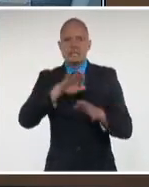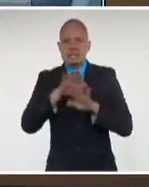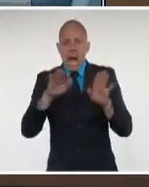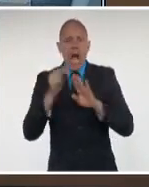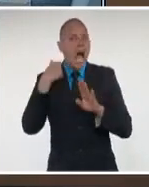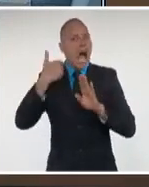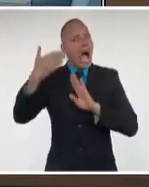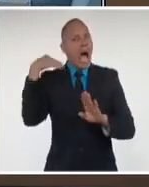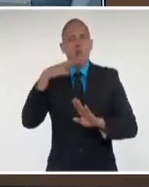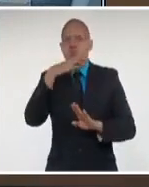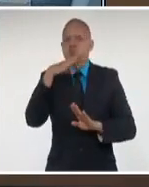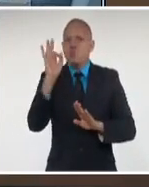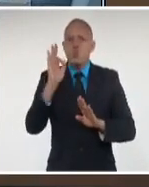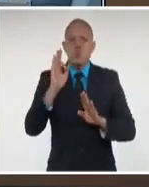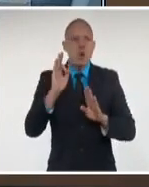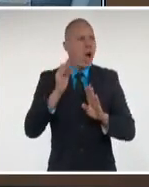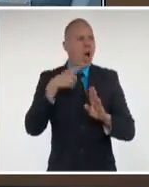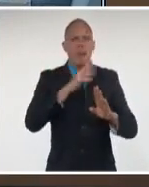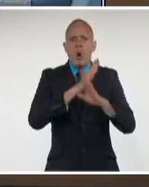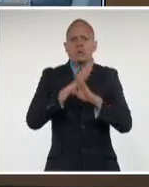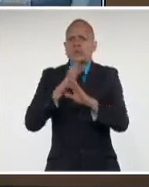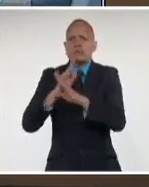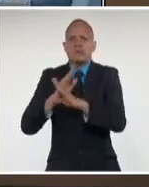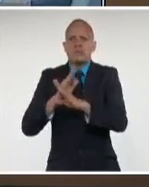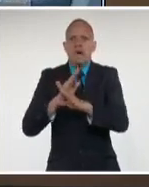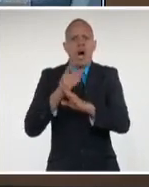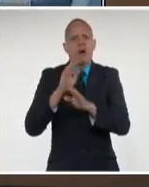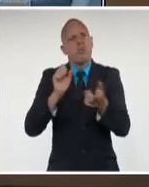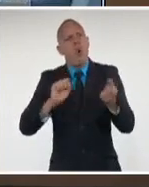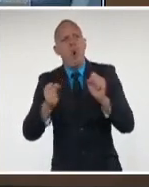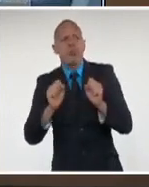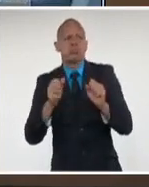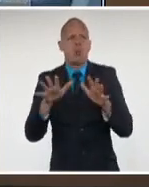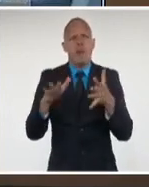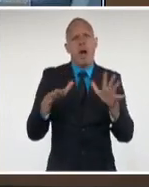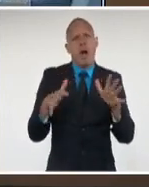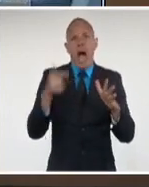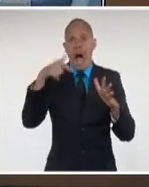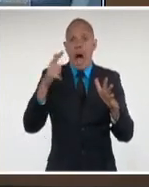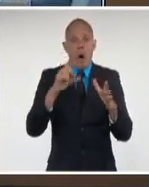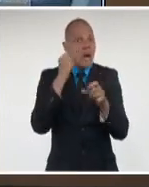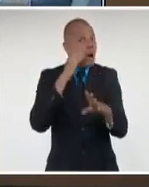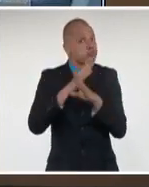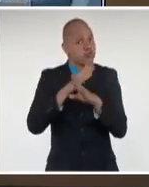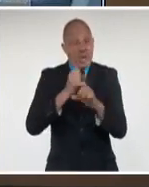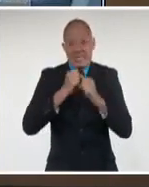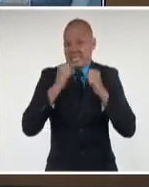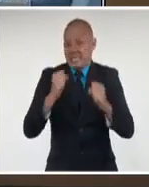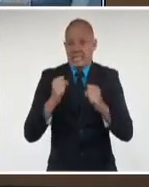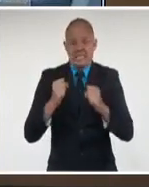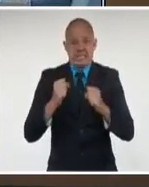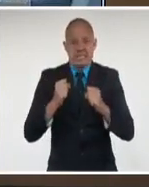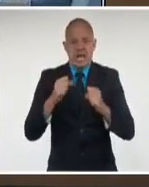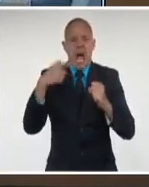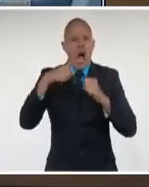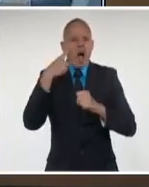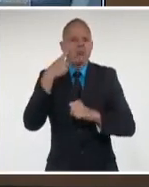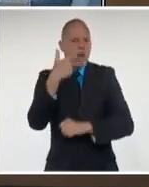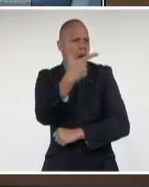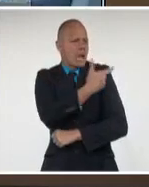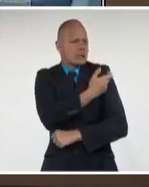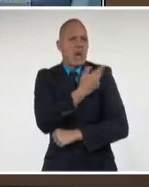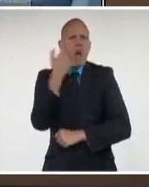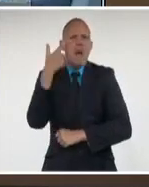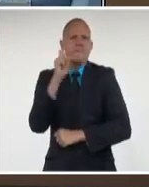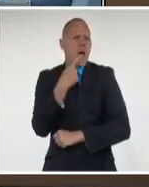estadísticas reflejadas en una curva ascendente que hay que bajar sí o sí. Debemos interiorizar, amigos, que las vacunas no pueden